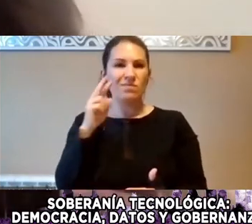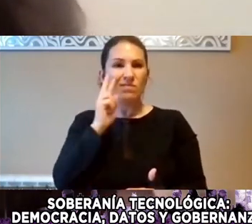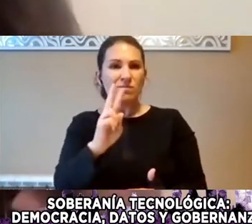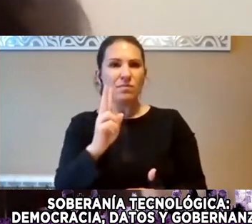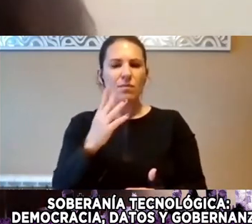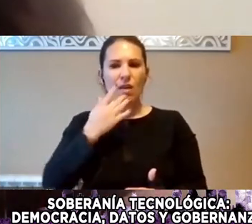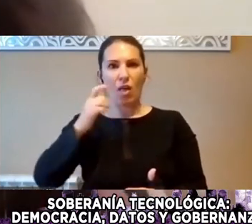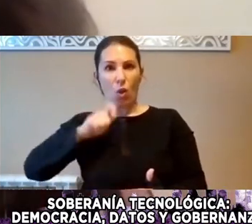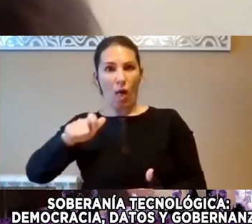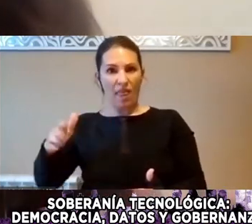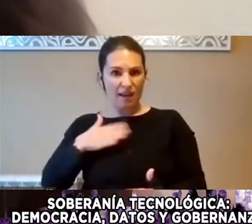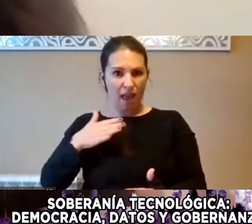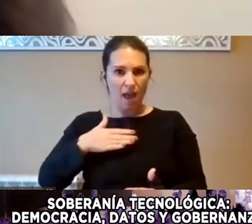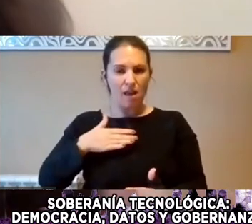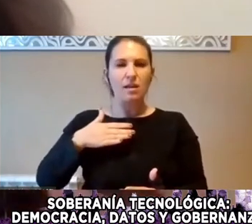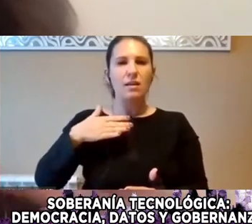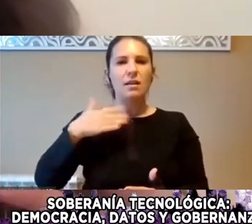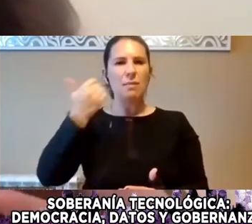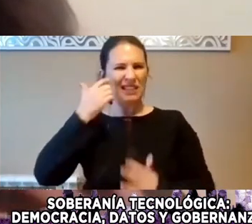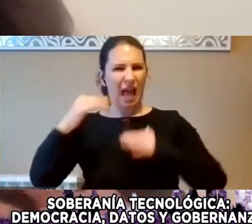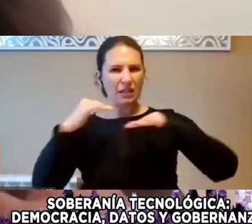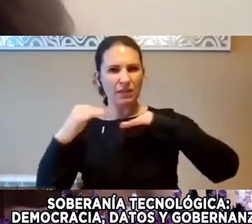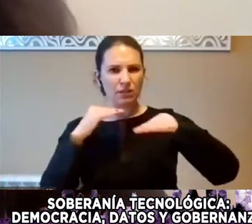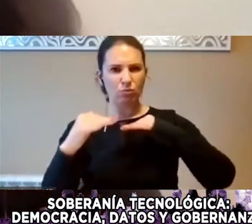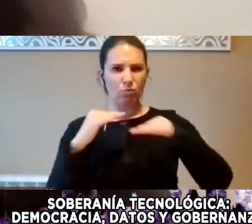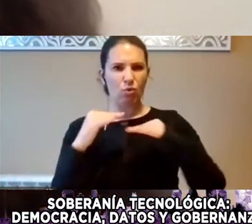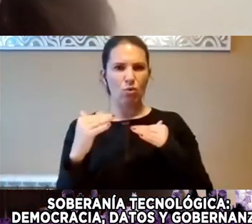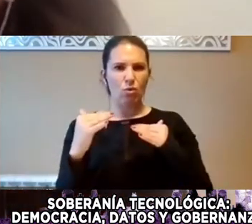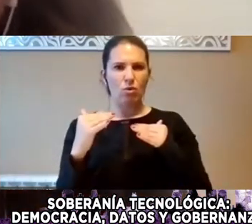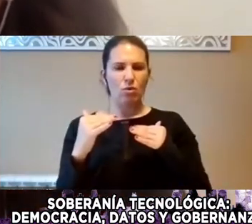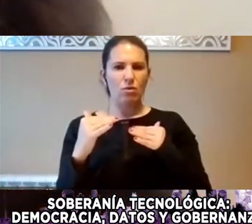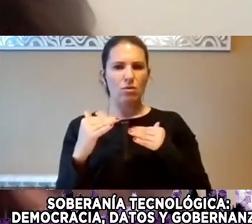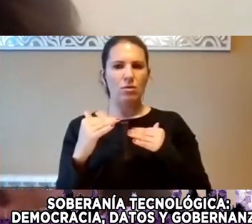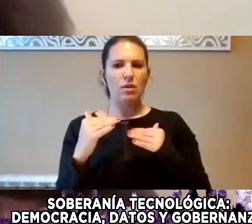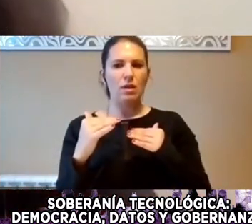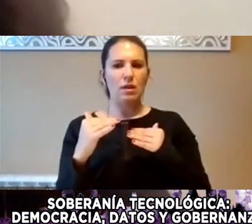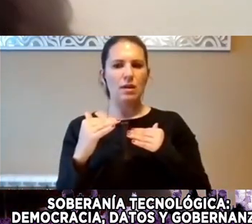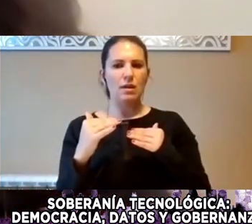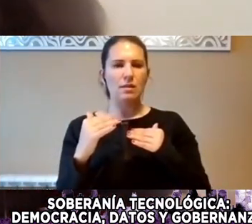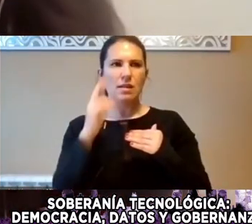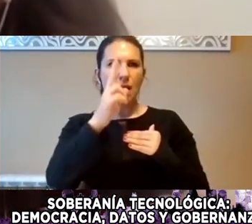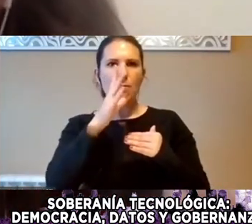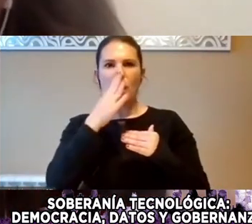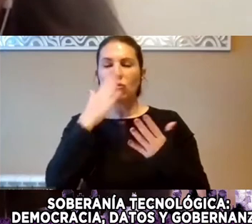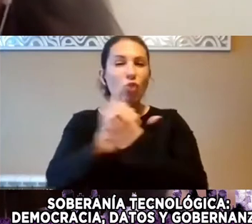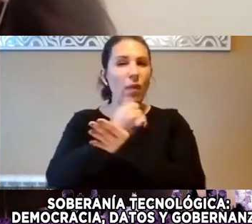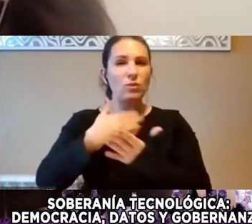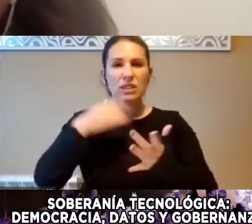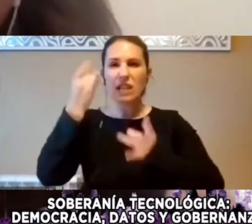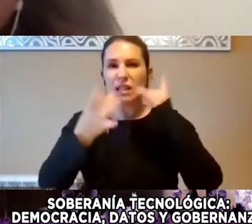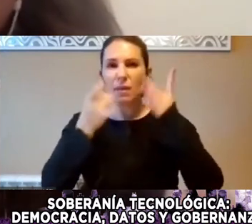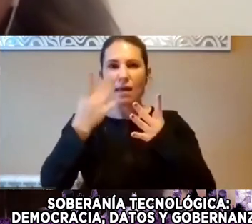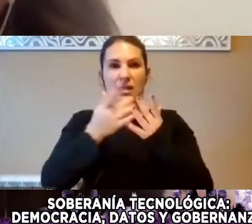ciudadanía Y especialmente Desde el activismo Cuando Todas nuestras Actividades Pasan por Esas plataformas En un estado De